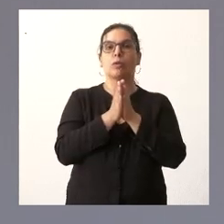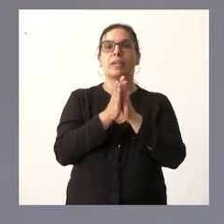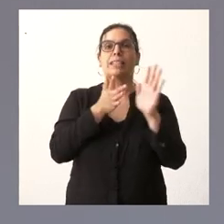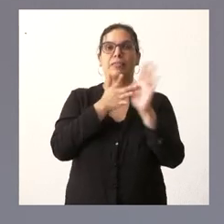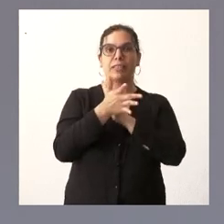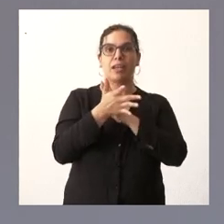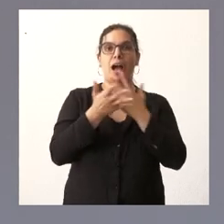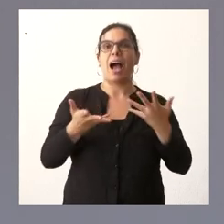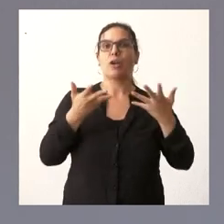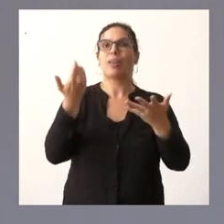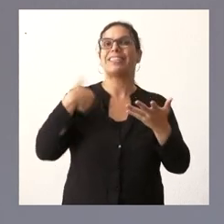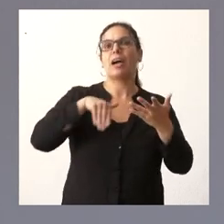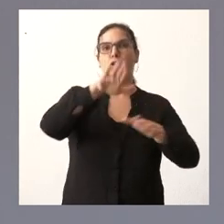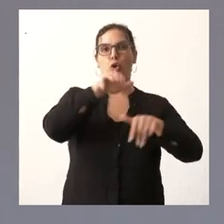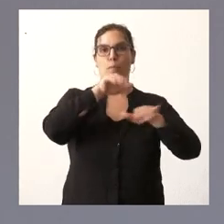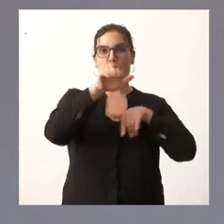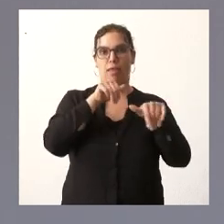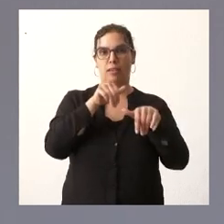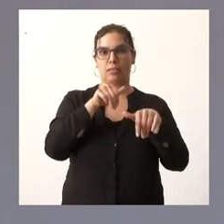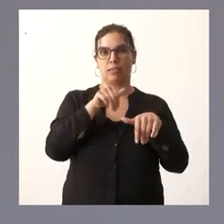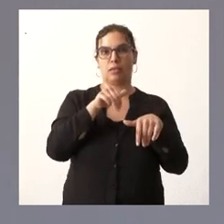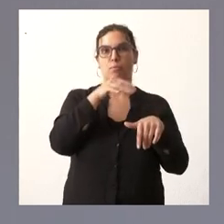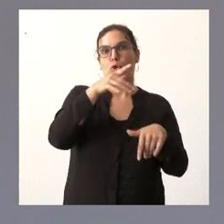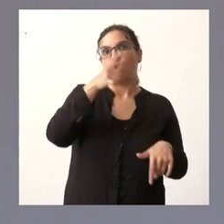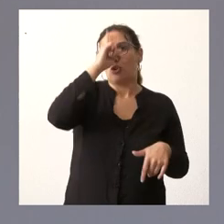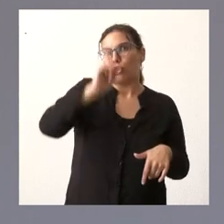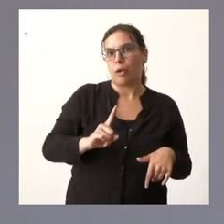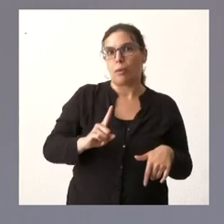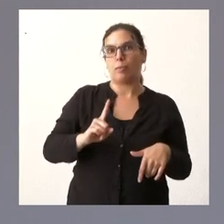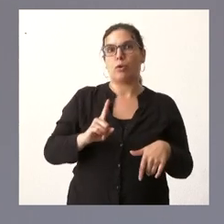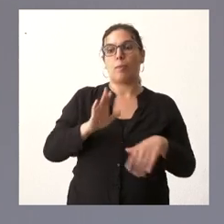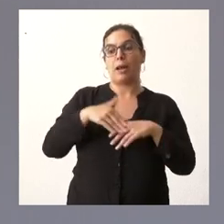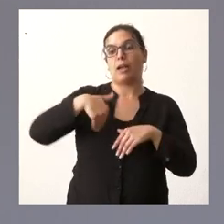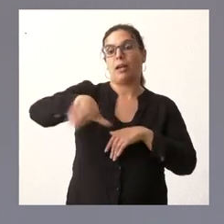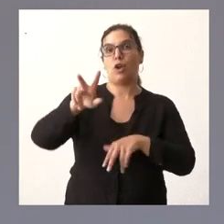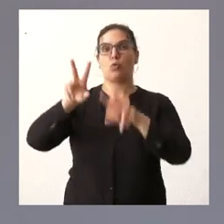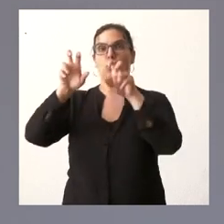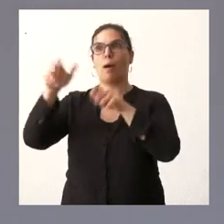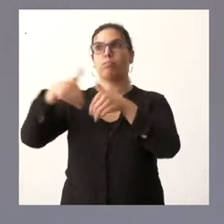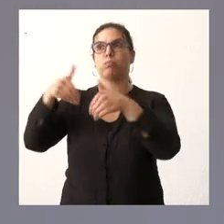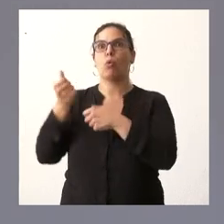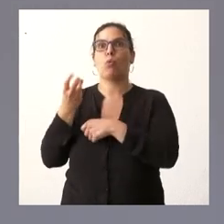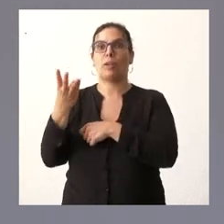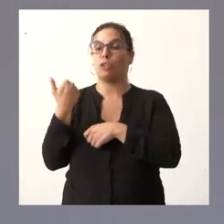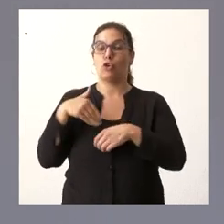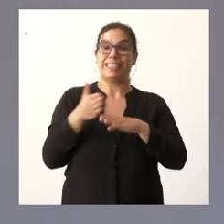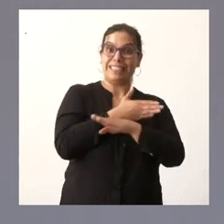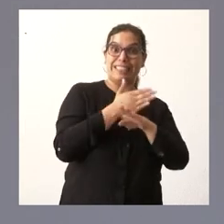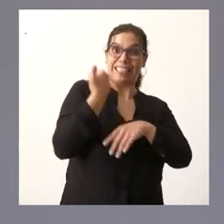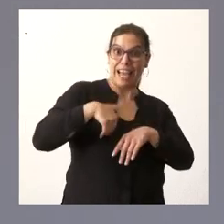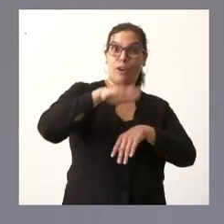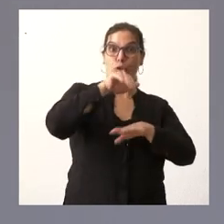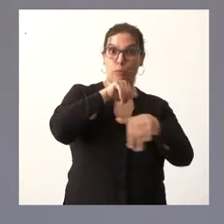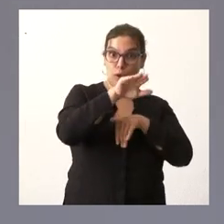a las ayudas que ya están convocadas porque lógicamente no sabemos respecto a la nueva convocatoria cuántas solicitudes va a haber las ya convocadas están